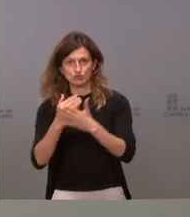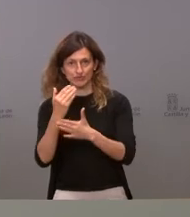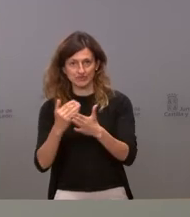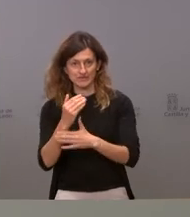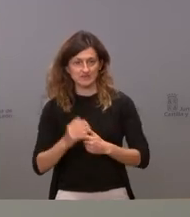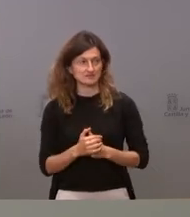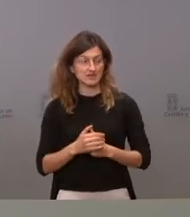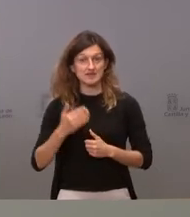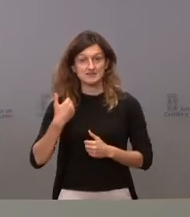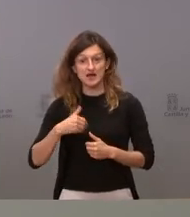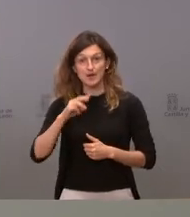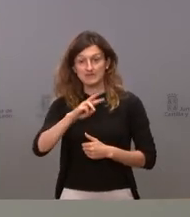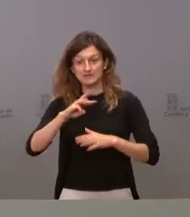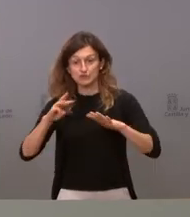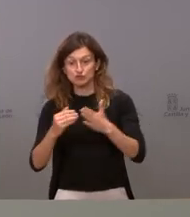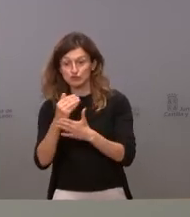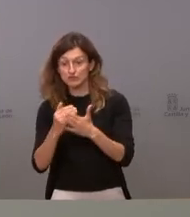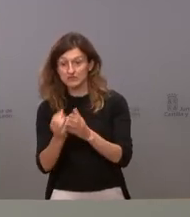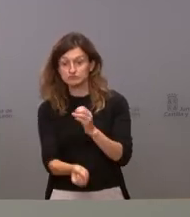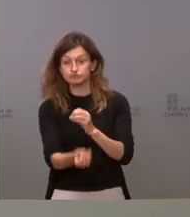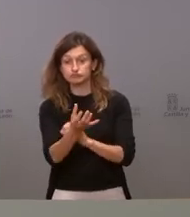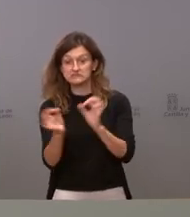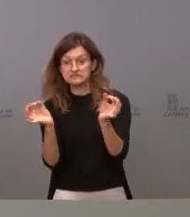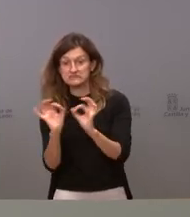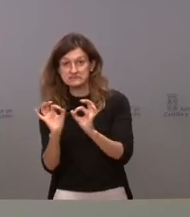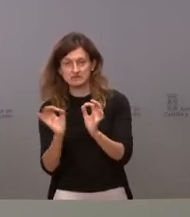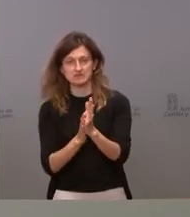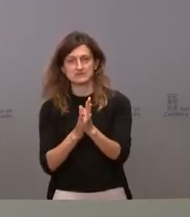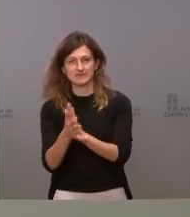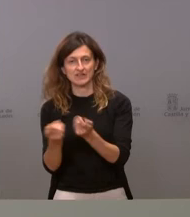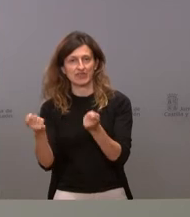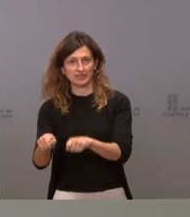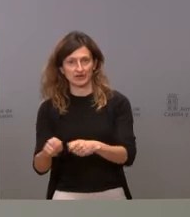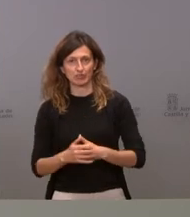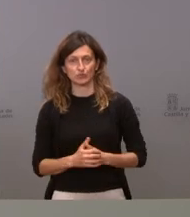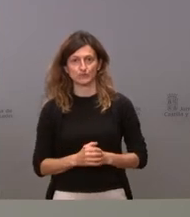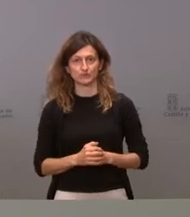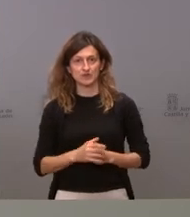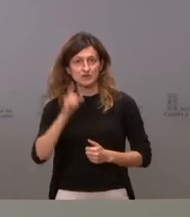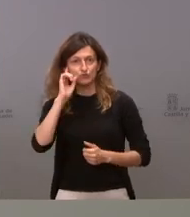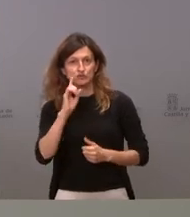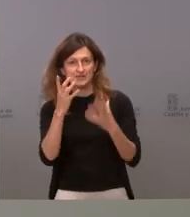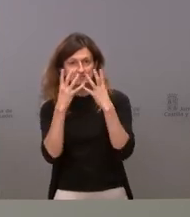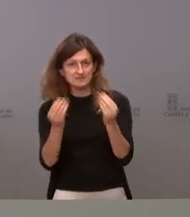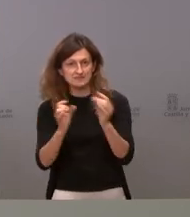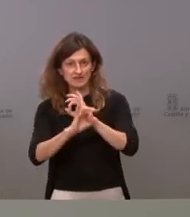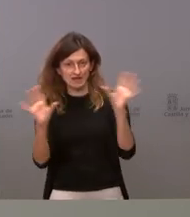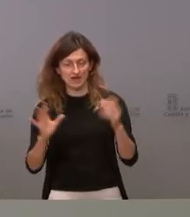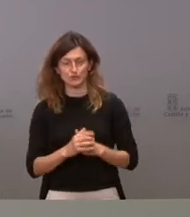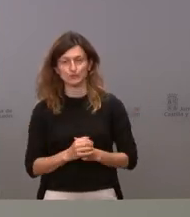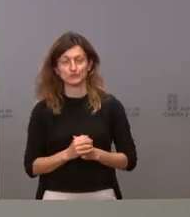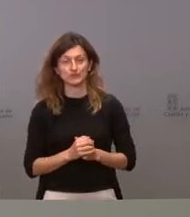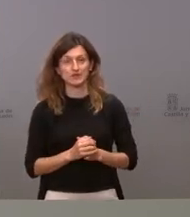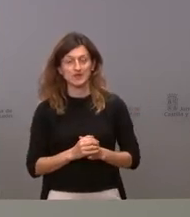ya pasan 28 días y no hay más casos relacionados es cuando ya se decide cerrar que no sé si quedaba claro en